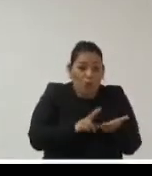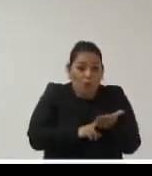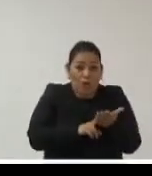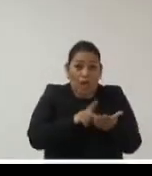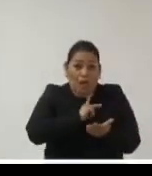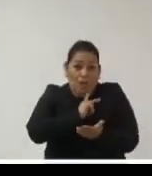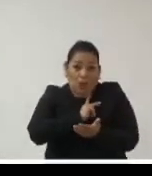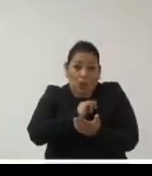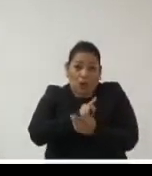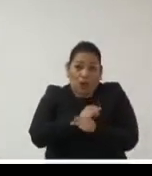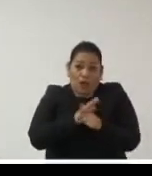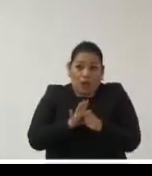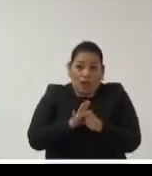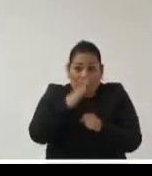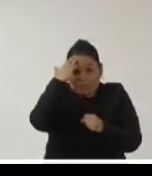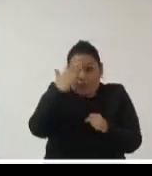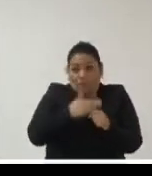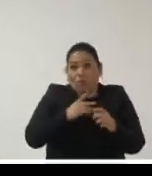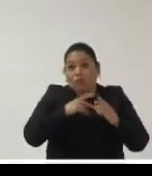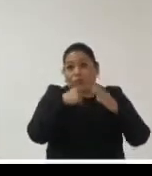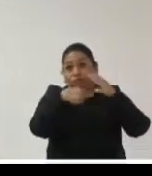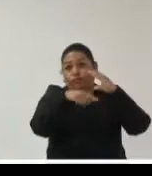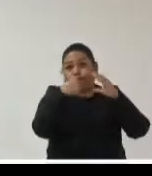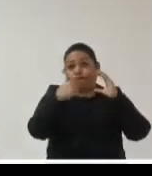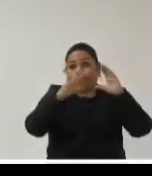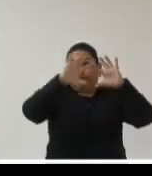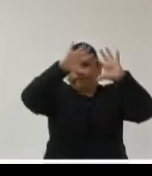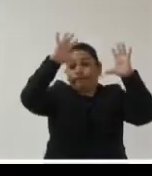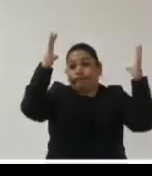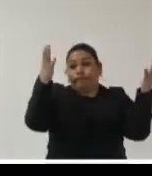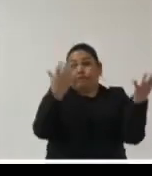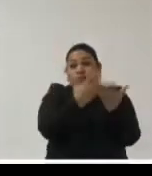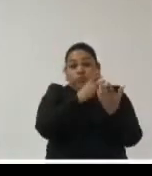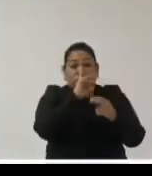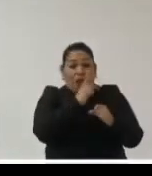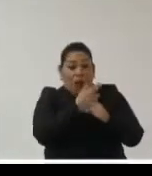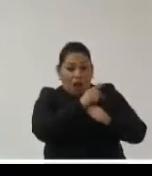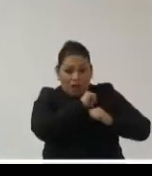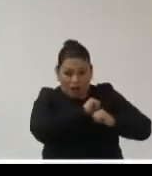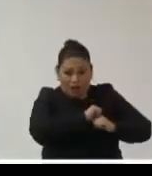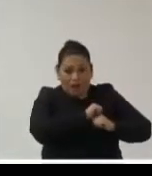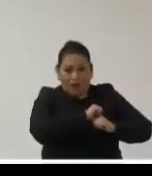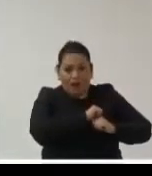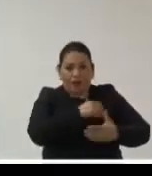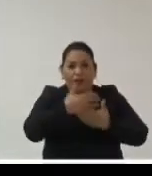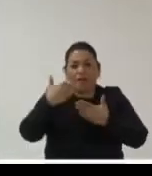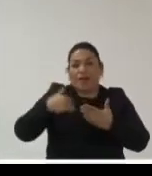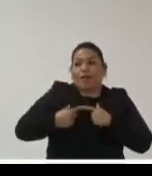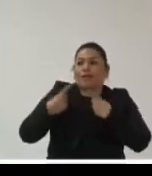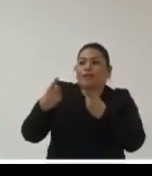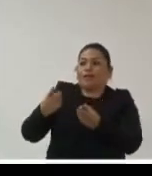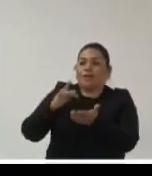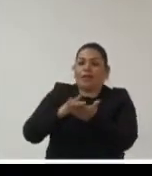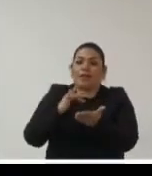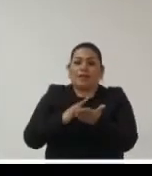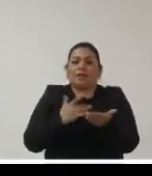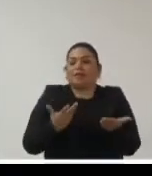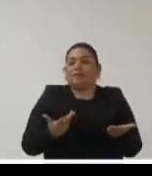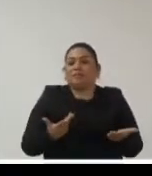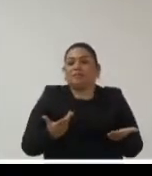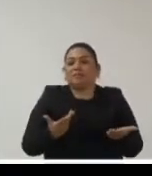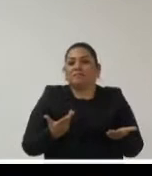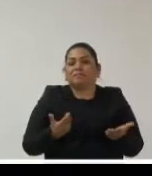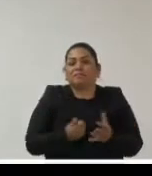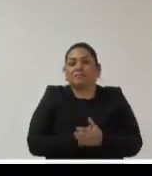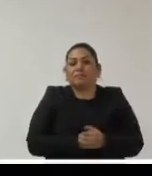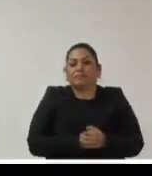información es decir su memoria a las grandes multinacionales responsables de ofrecer la tecnología de almacenamiento de la luna no es